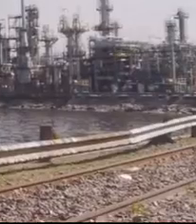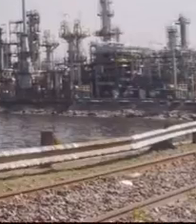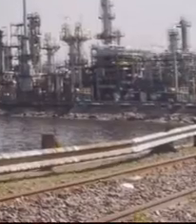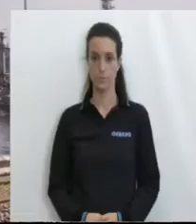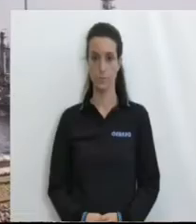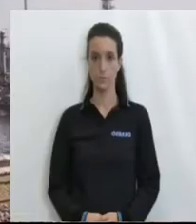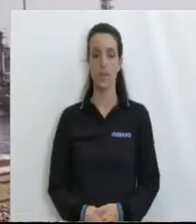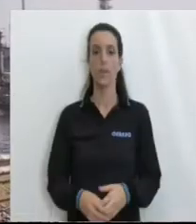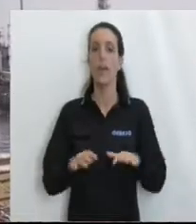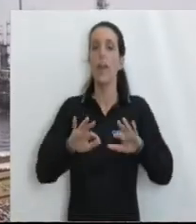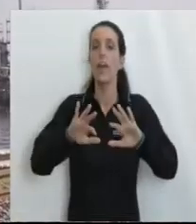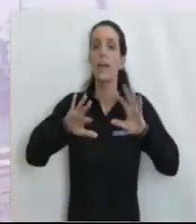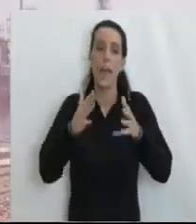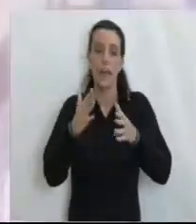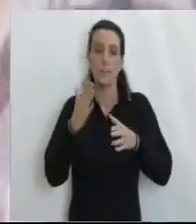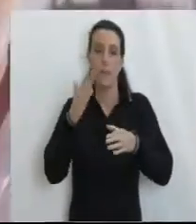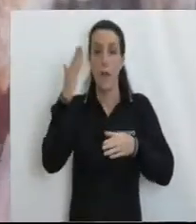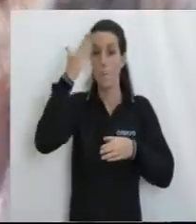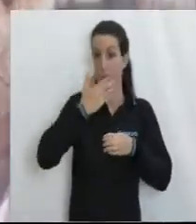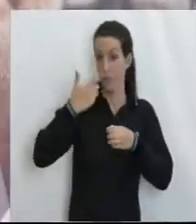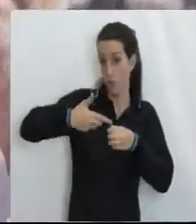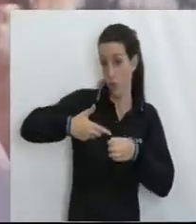¿Qué es el petróleo?